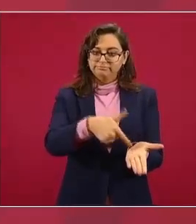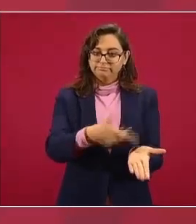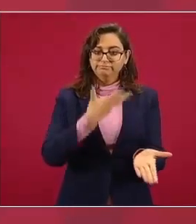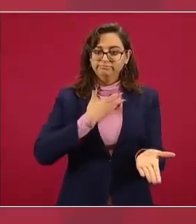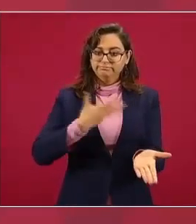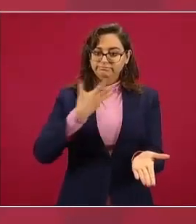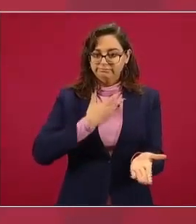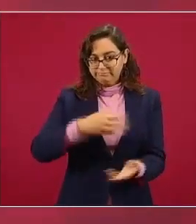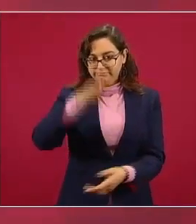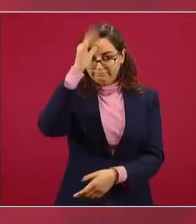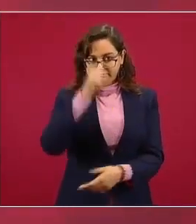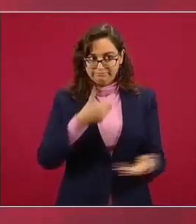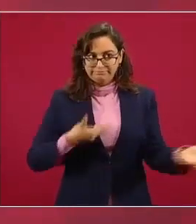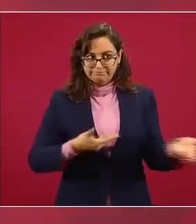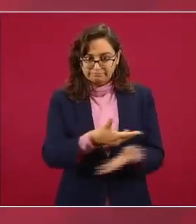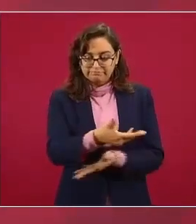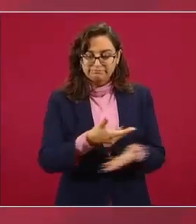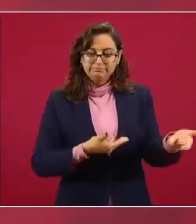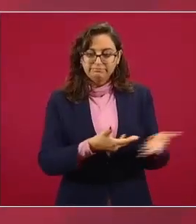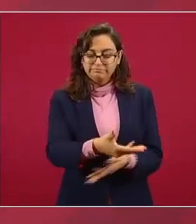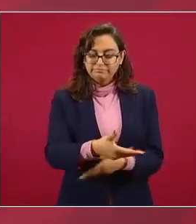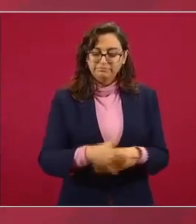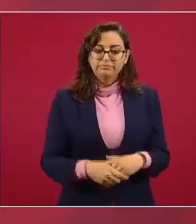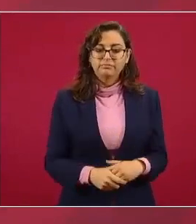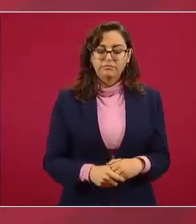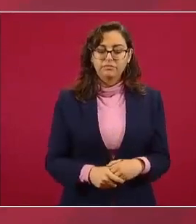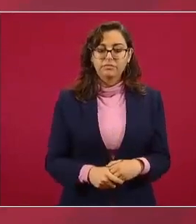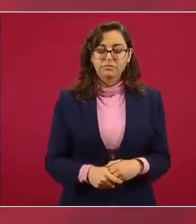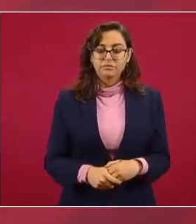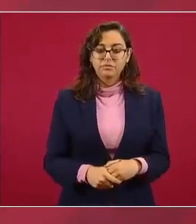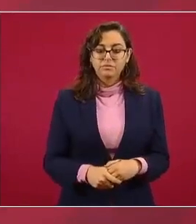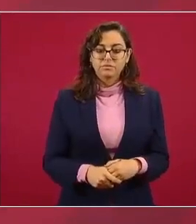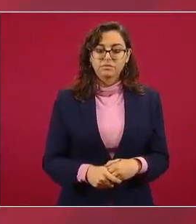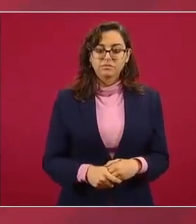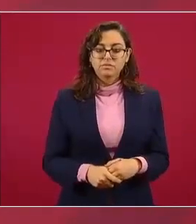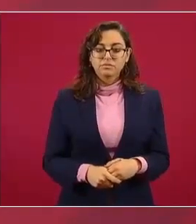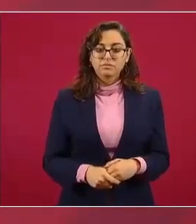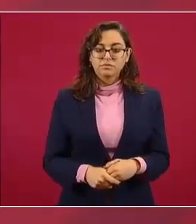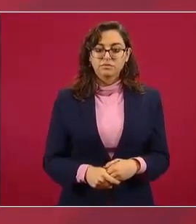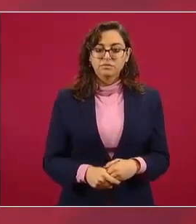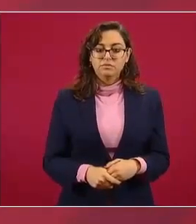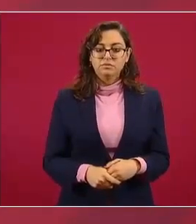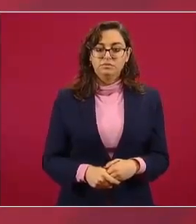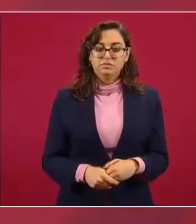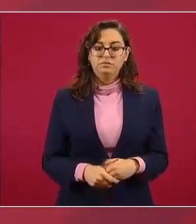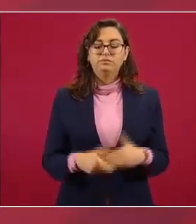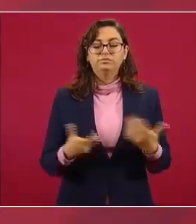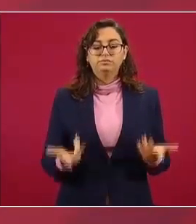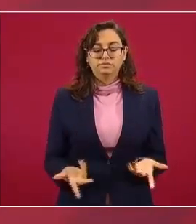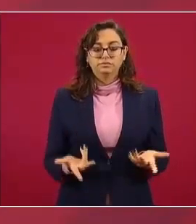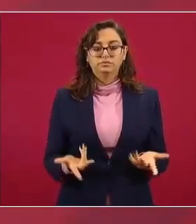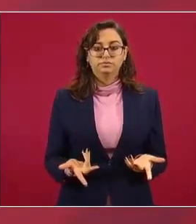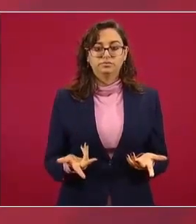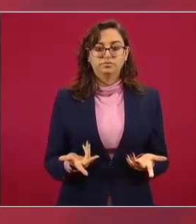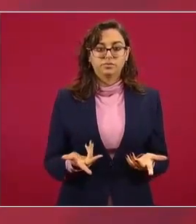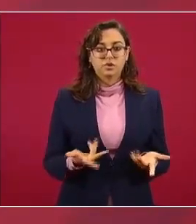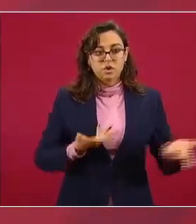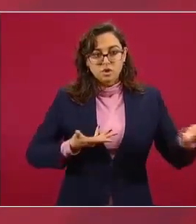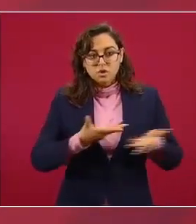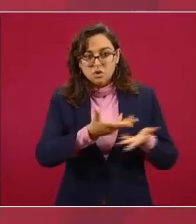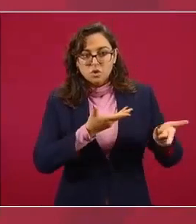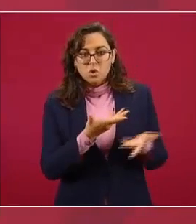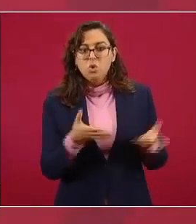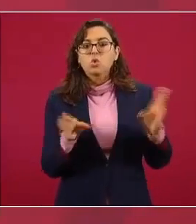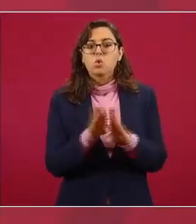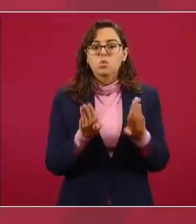y existen términos es decir bajo qué condiciones se da la cooperación